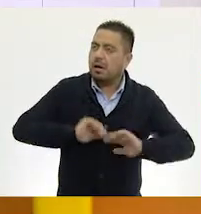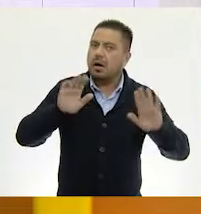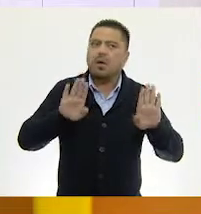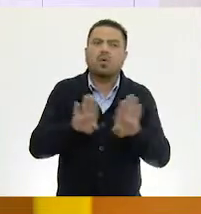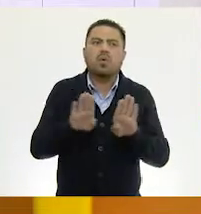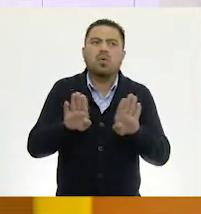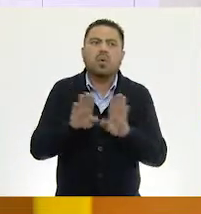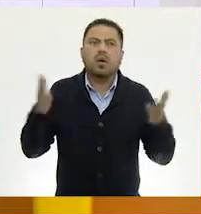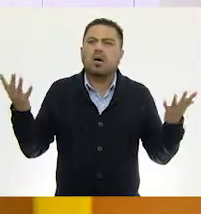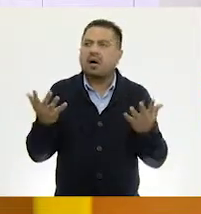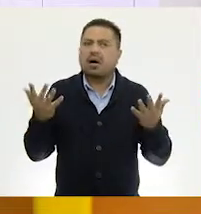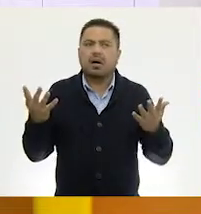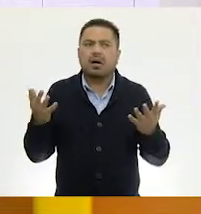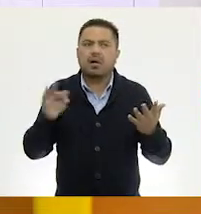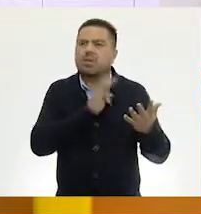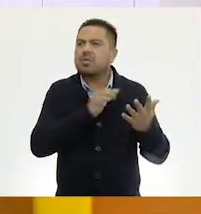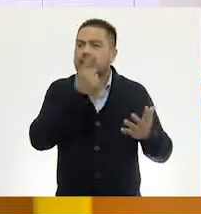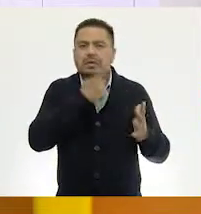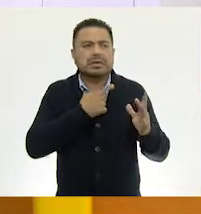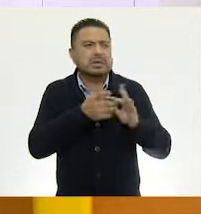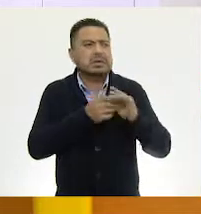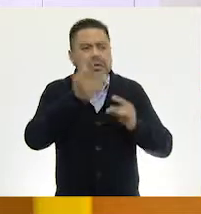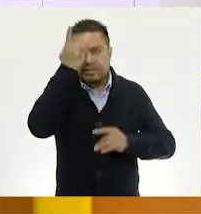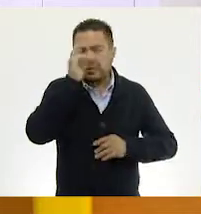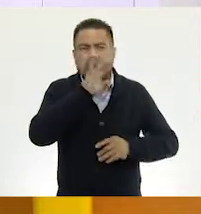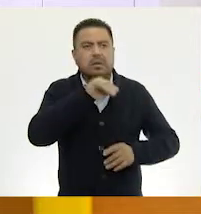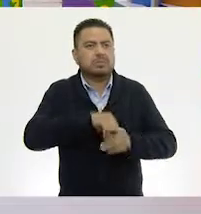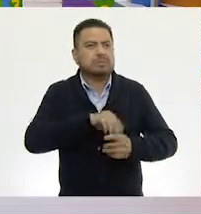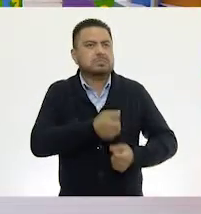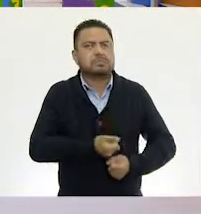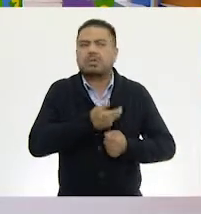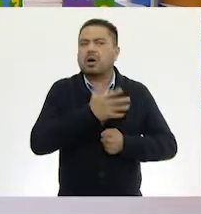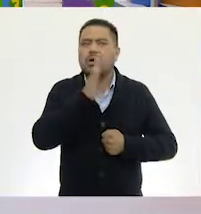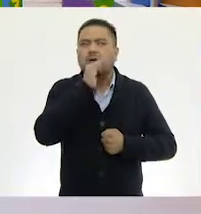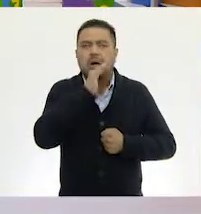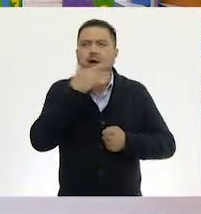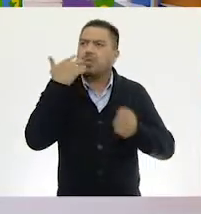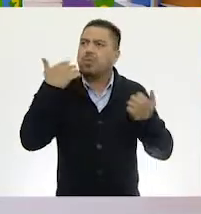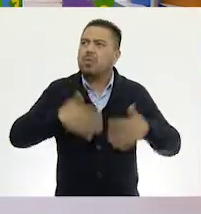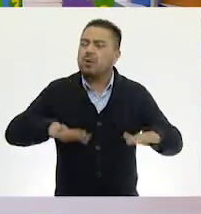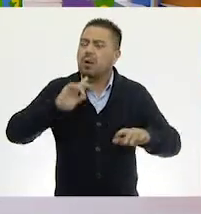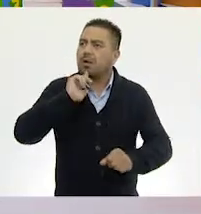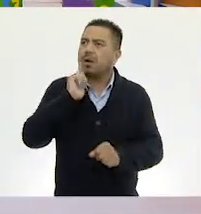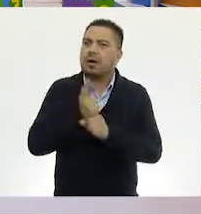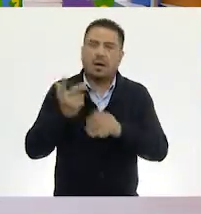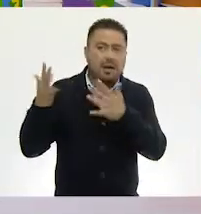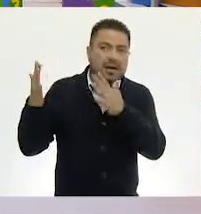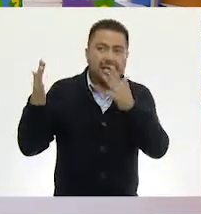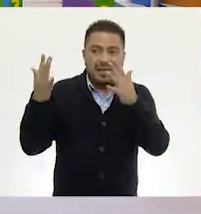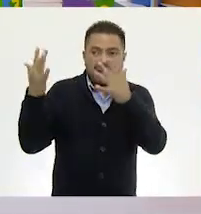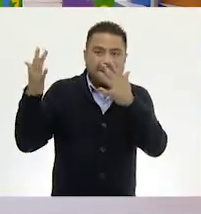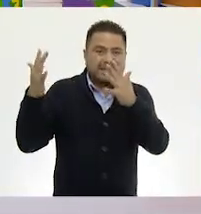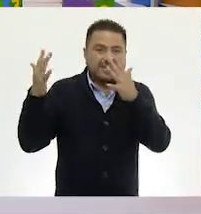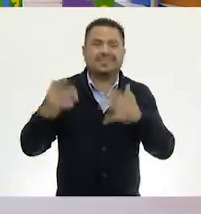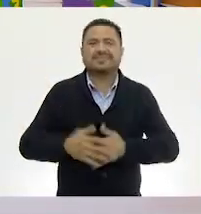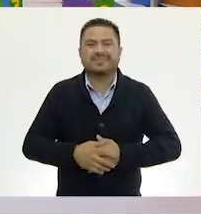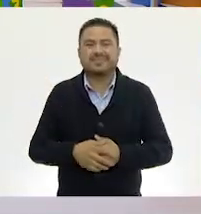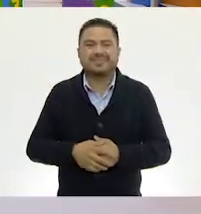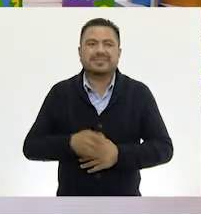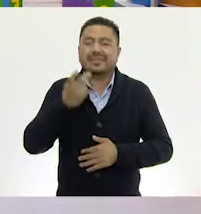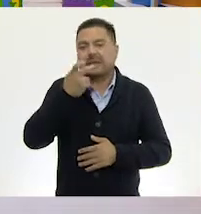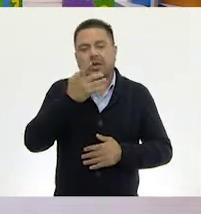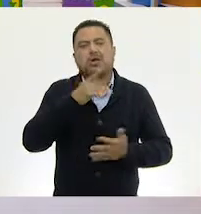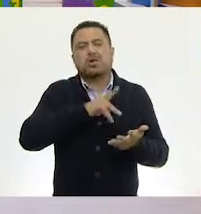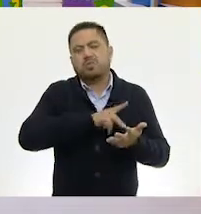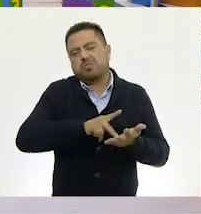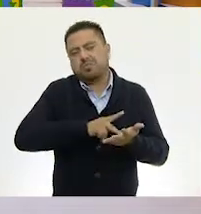¿Cómo lo hiciste? Bueno, no me puedes decir porque los magos nunca revelan sus secretos, pero ¡guau! Claro que no. Y justo te decía, es la